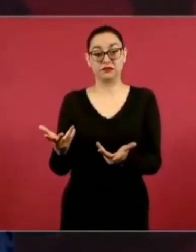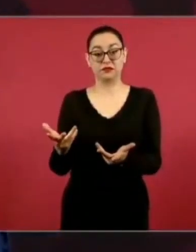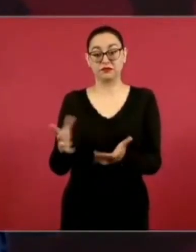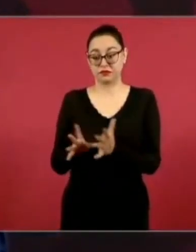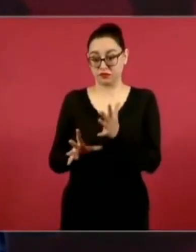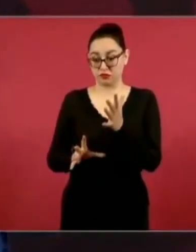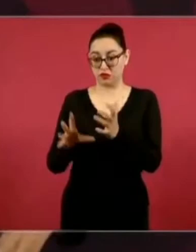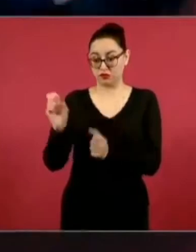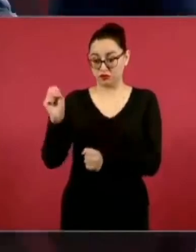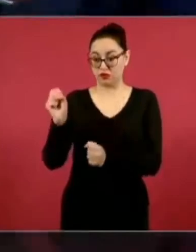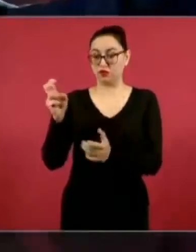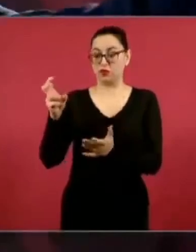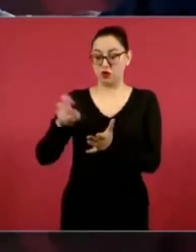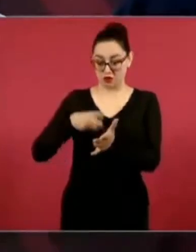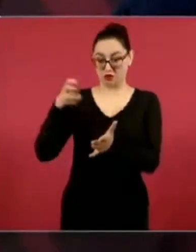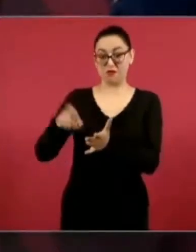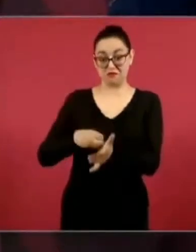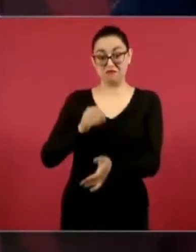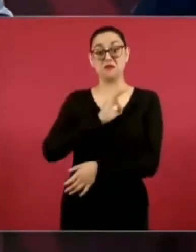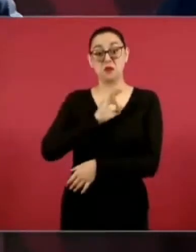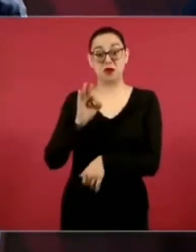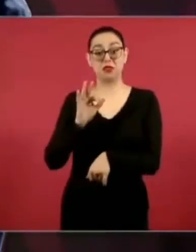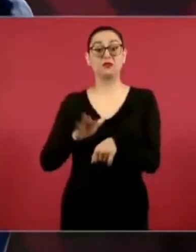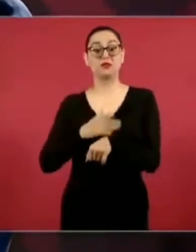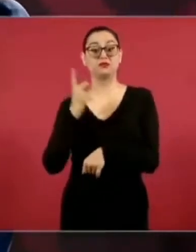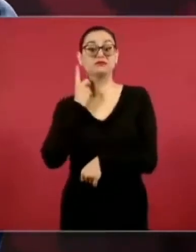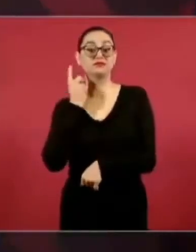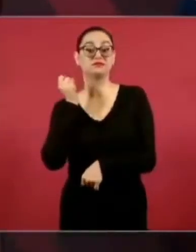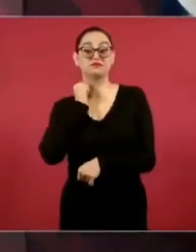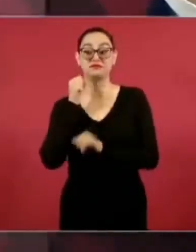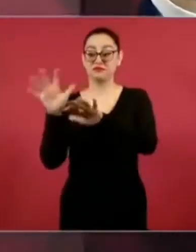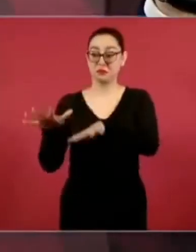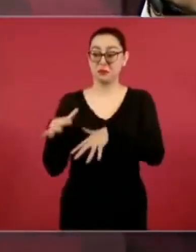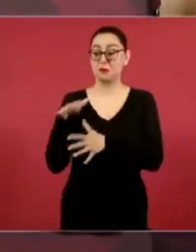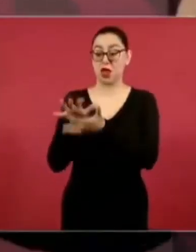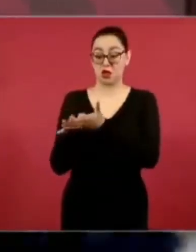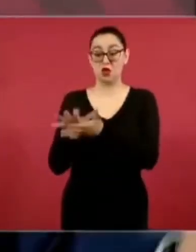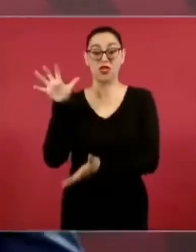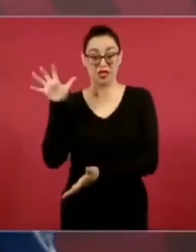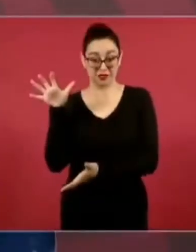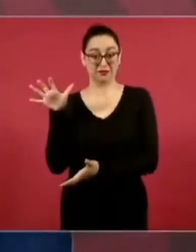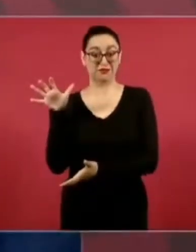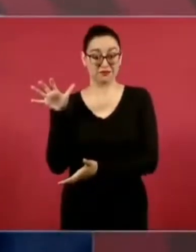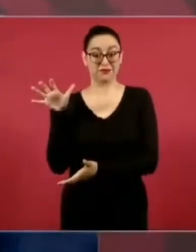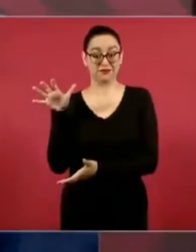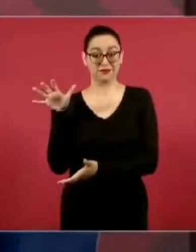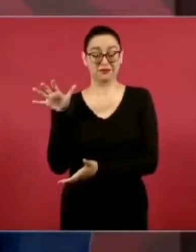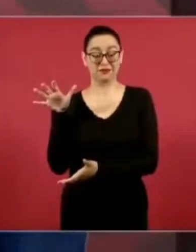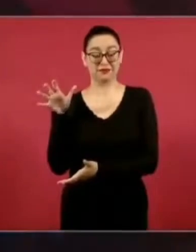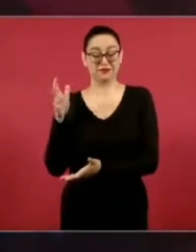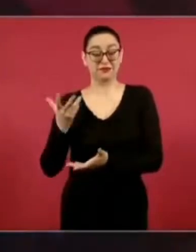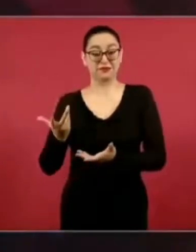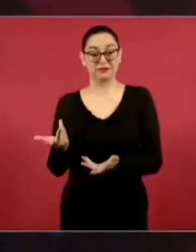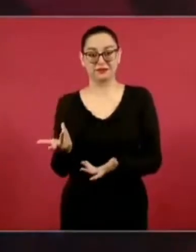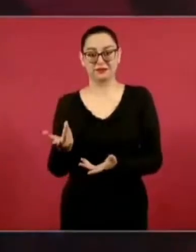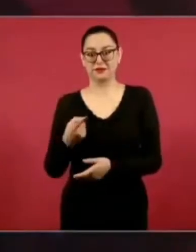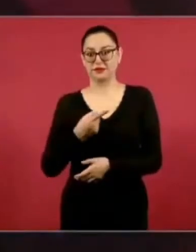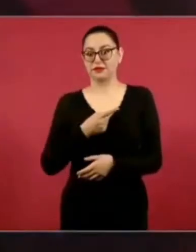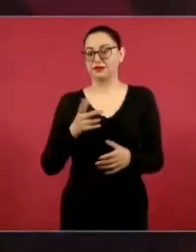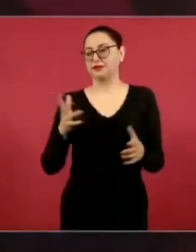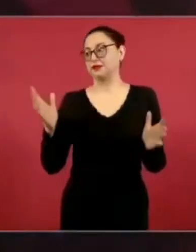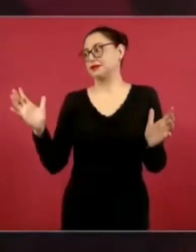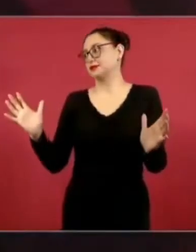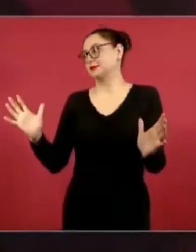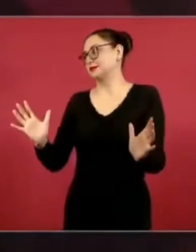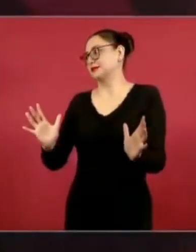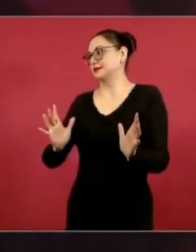constitucionales y pegan el grito en el